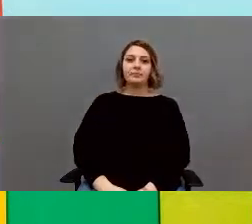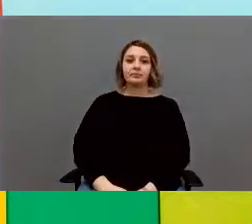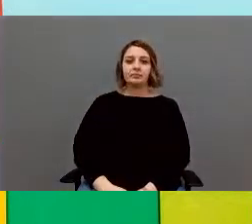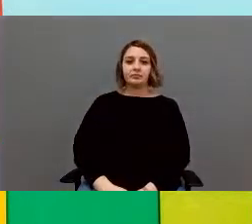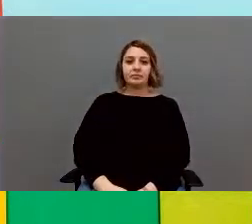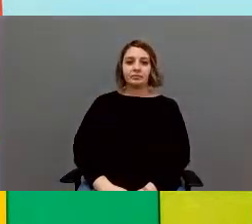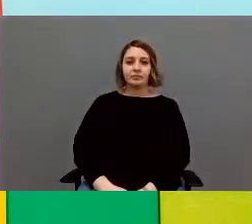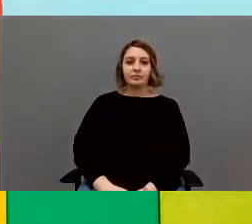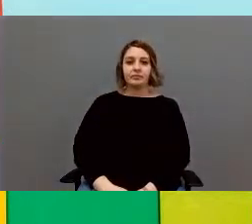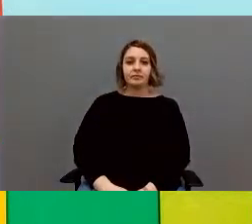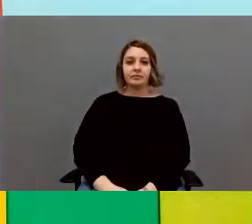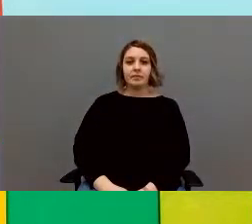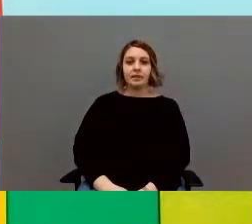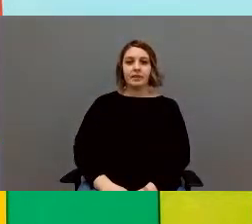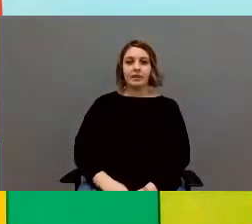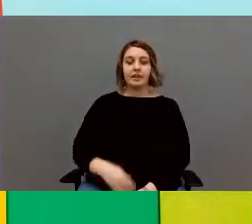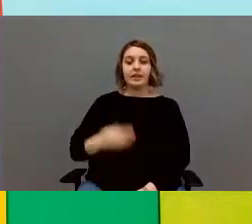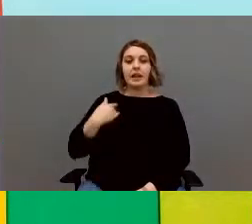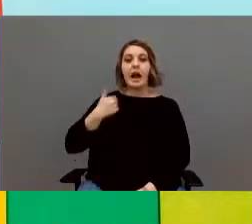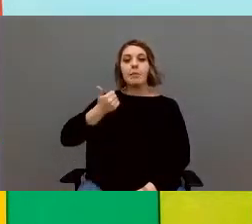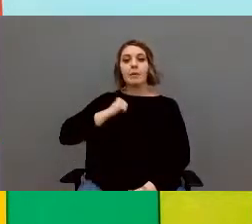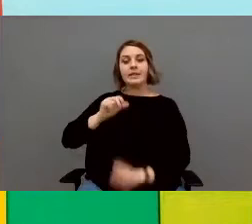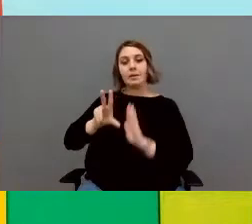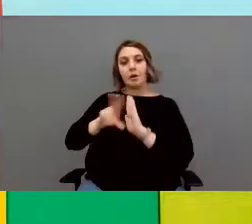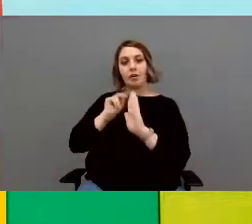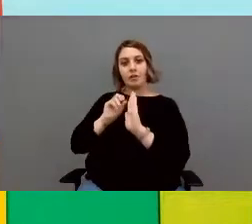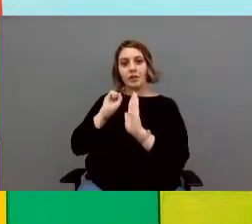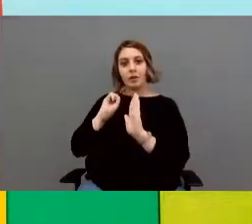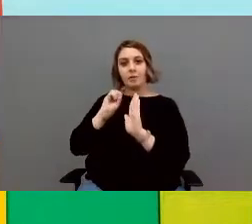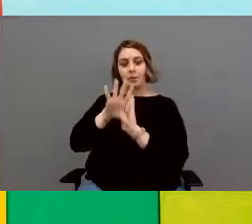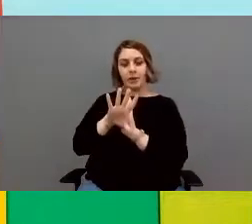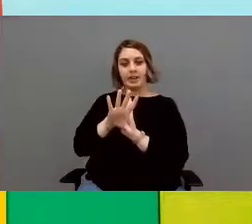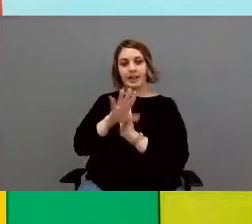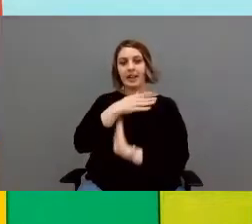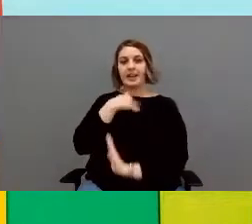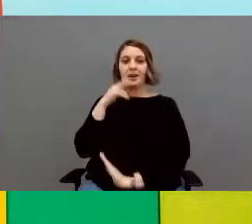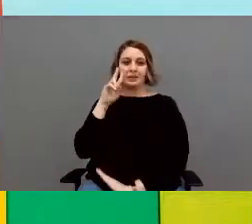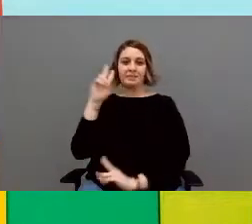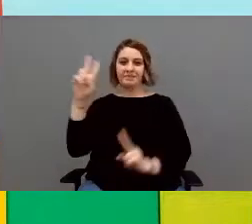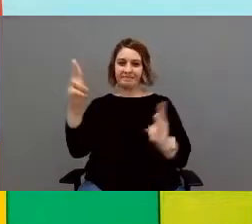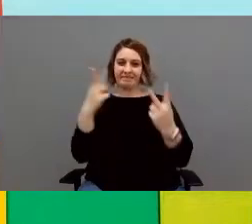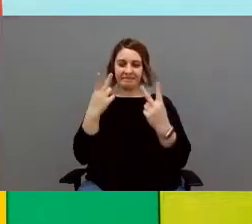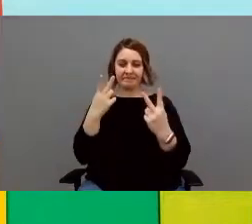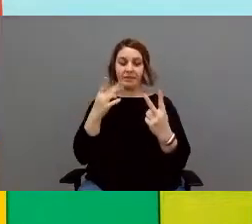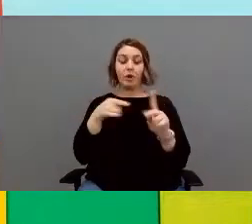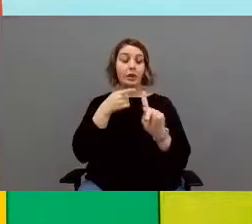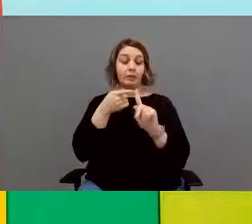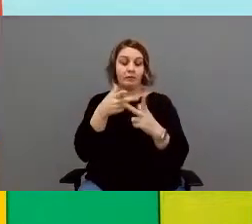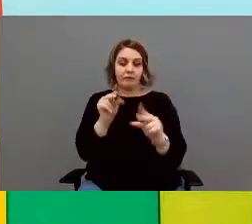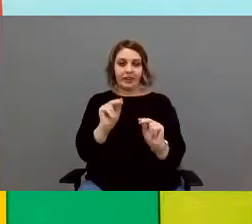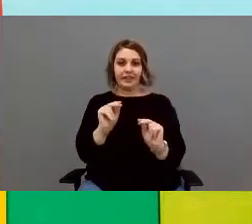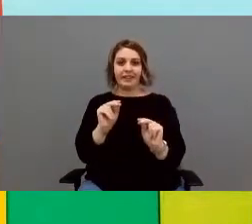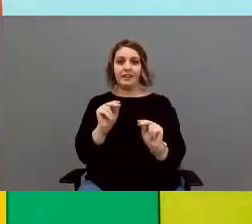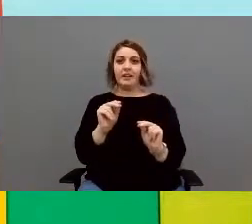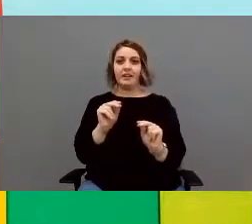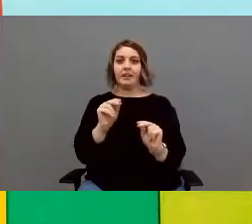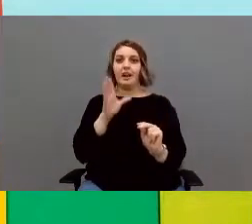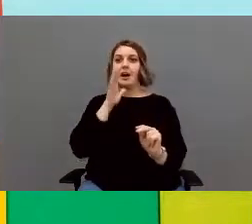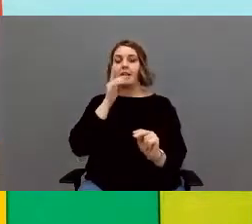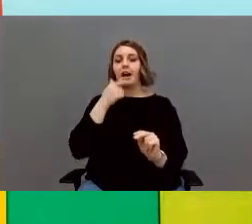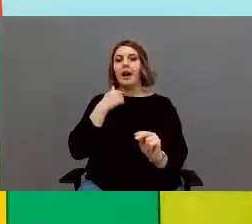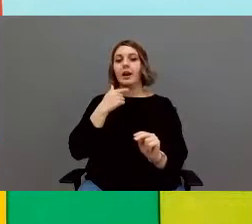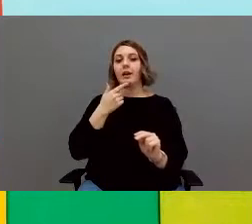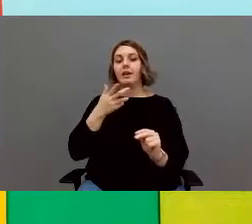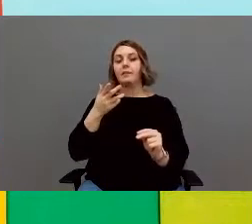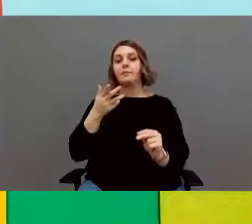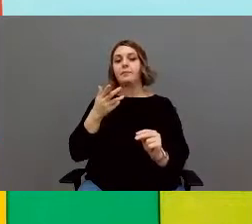Mientras Giuseppe nos proyecta un vídeo que queremos que veáis para terminar, pues os dejamos